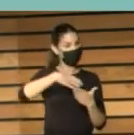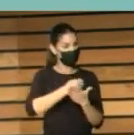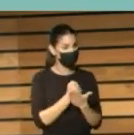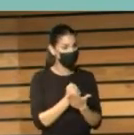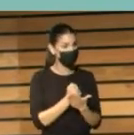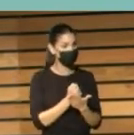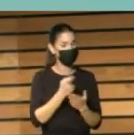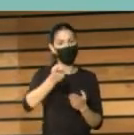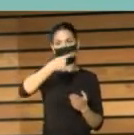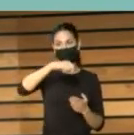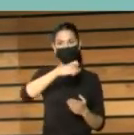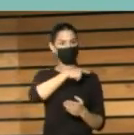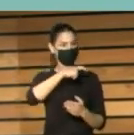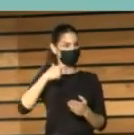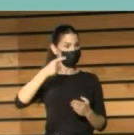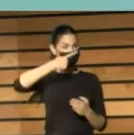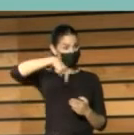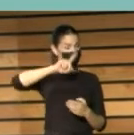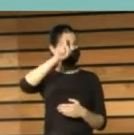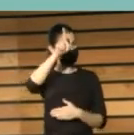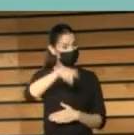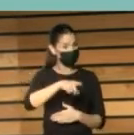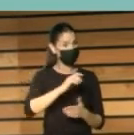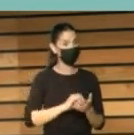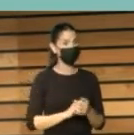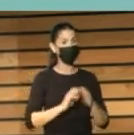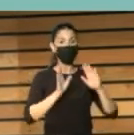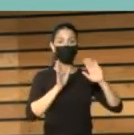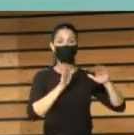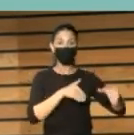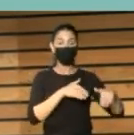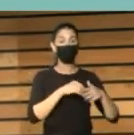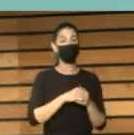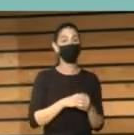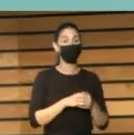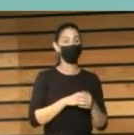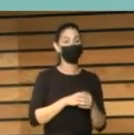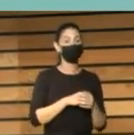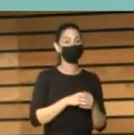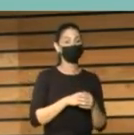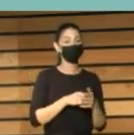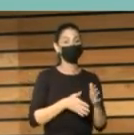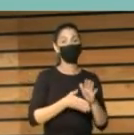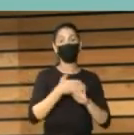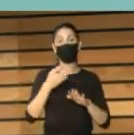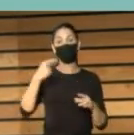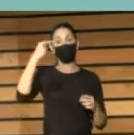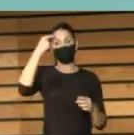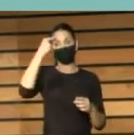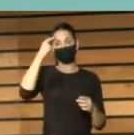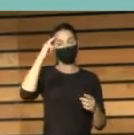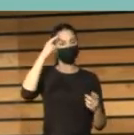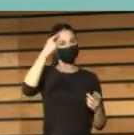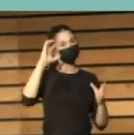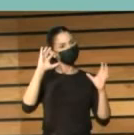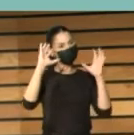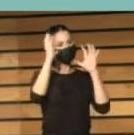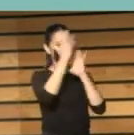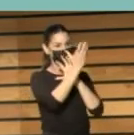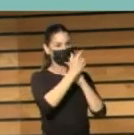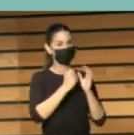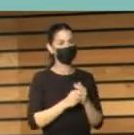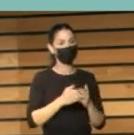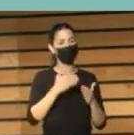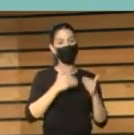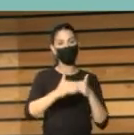para todos nosotros y salgamos de aquí pues con esas nuevas ideas y esa nueva mentalidad del futuro que nos espera.